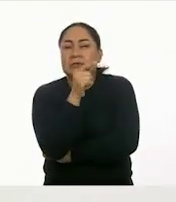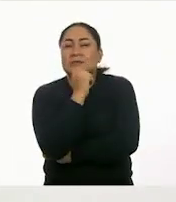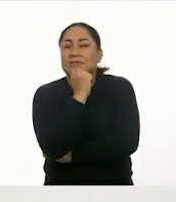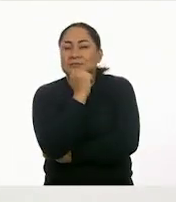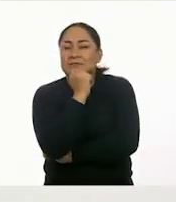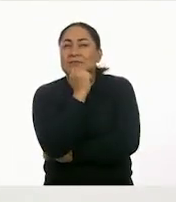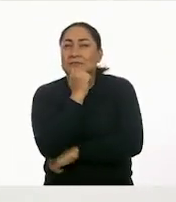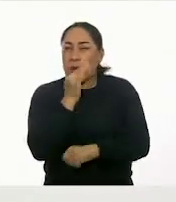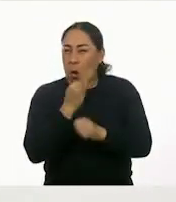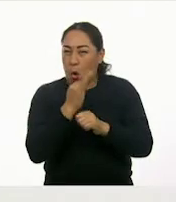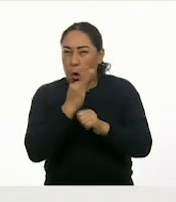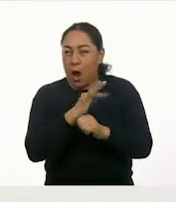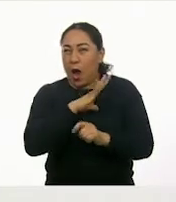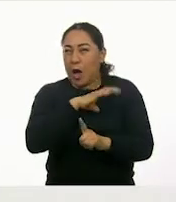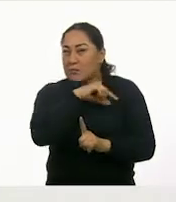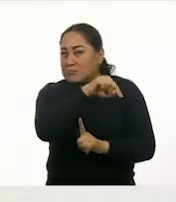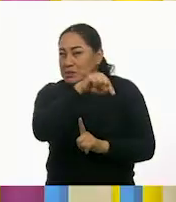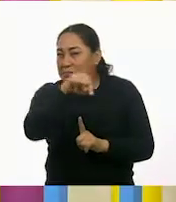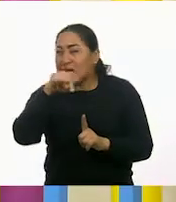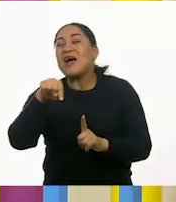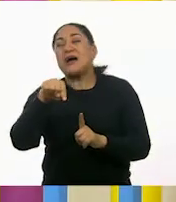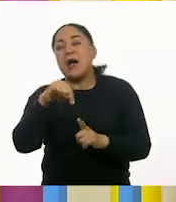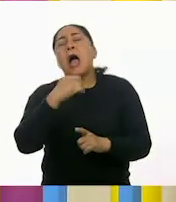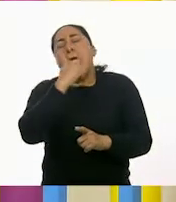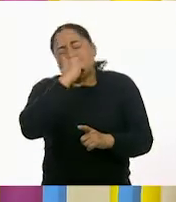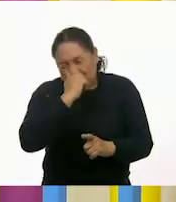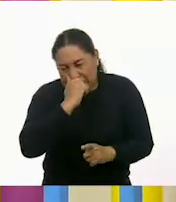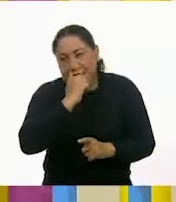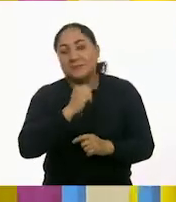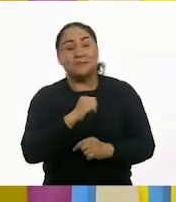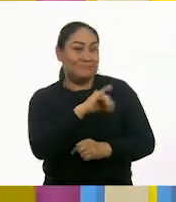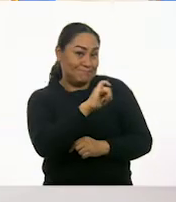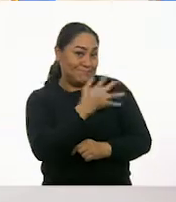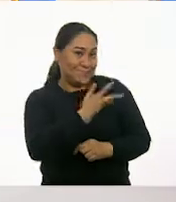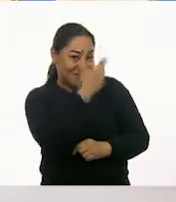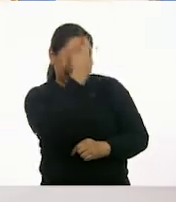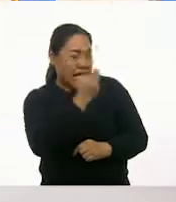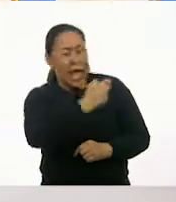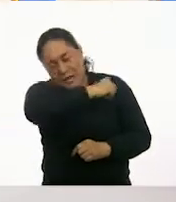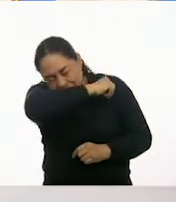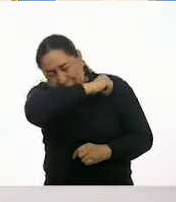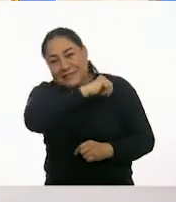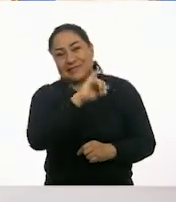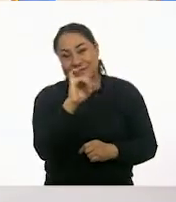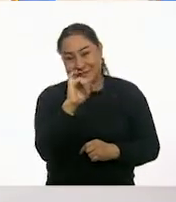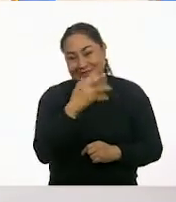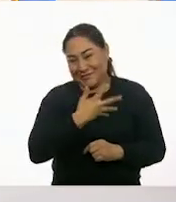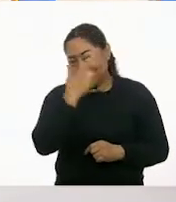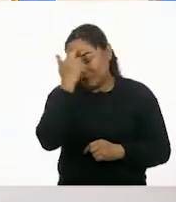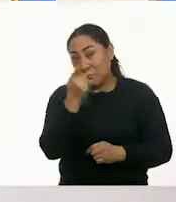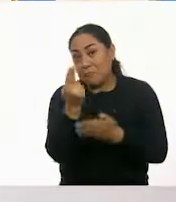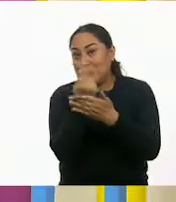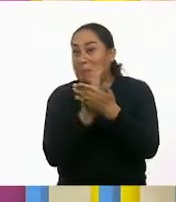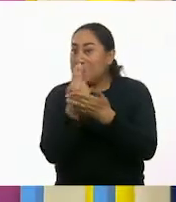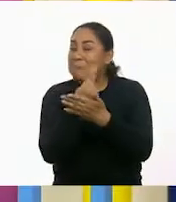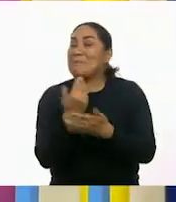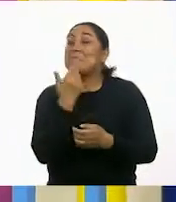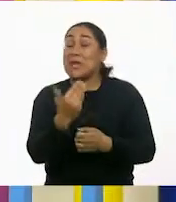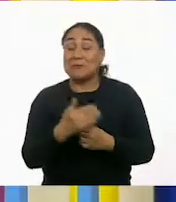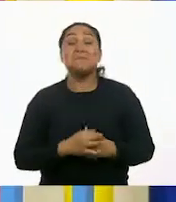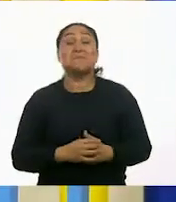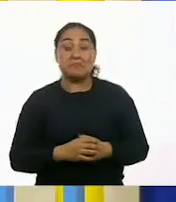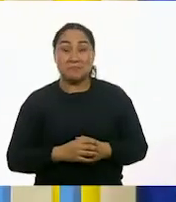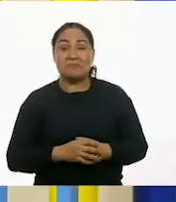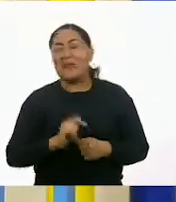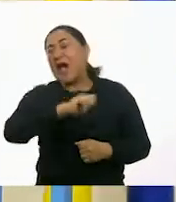a lo que estamos viviendo hoy en día. Está estornudando. Un estornudo. Muy bien, Eric. Muy bien dibujado. Muy bien